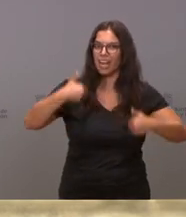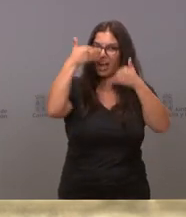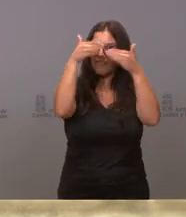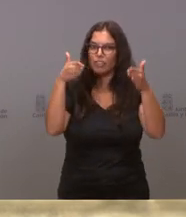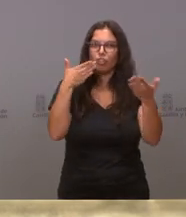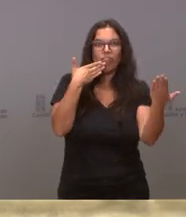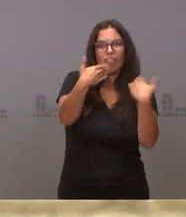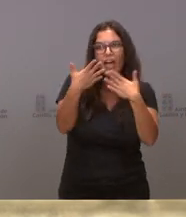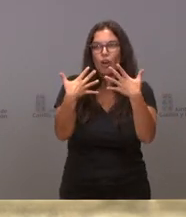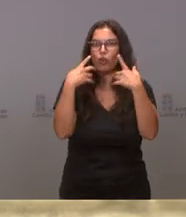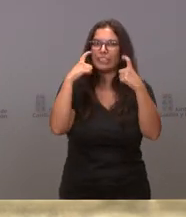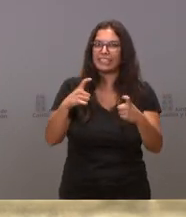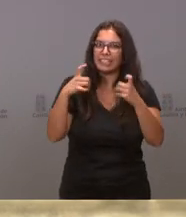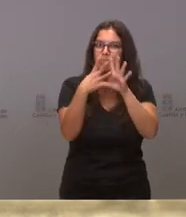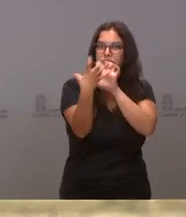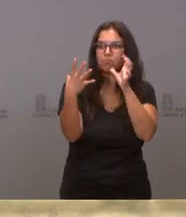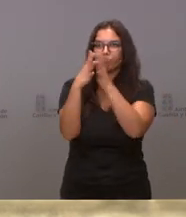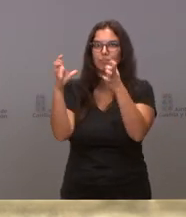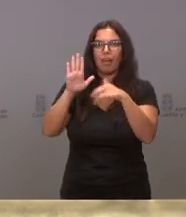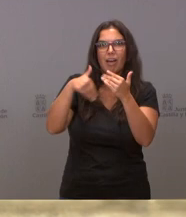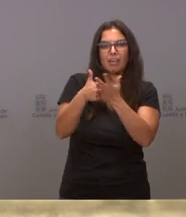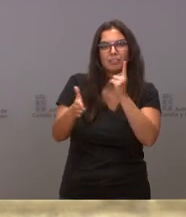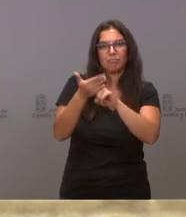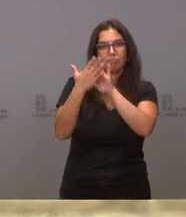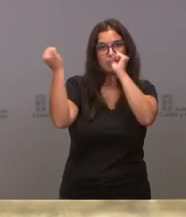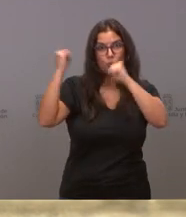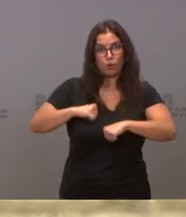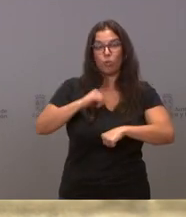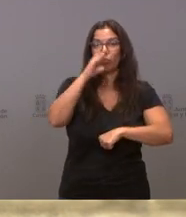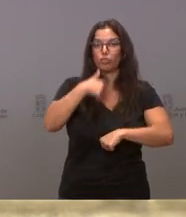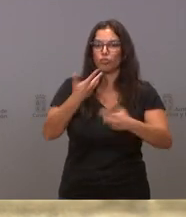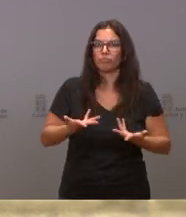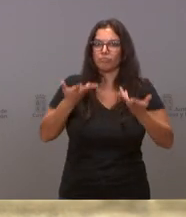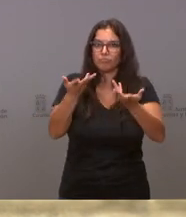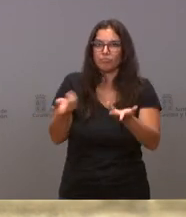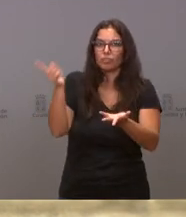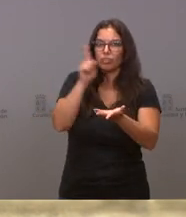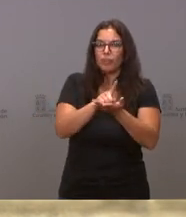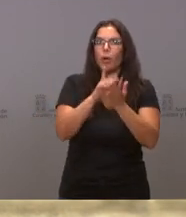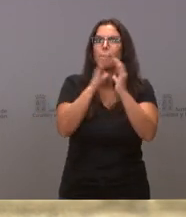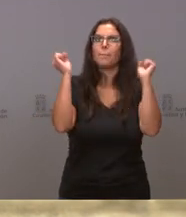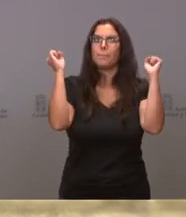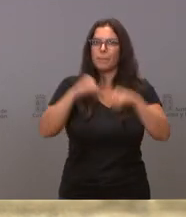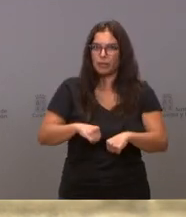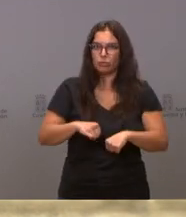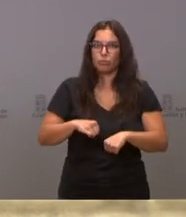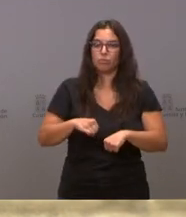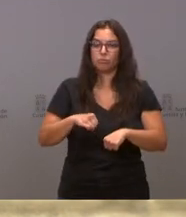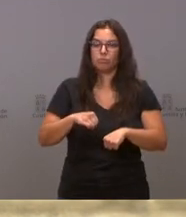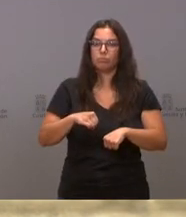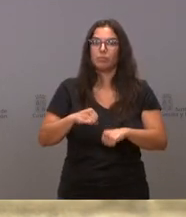de entendimiento y de acuerdo. Por eso, ofrezco una vez más un pacto a los grupos